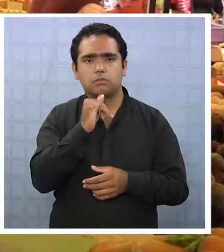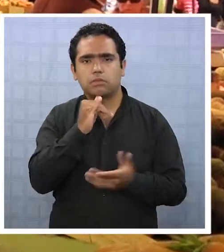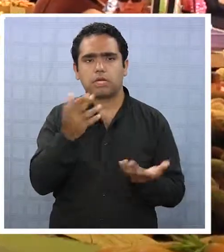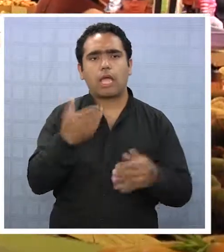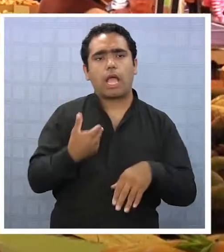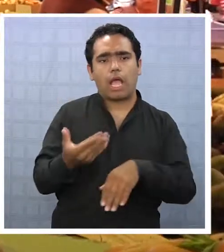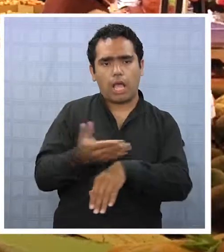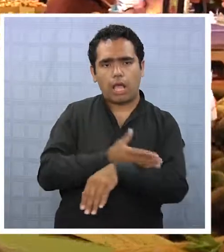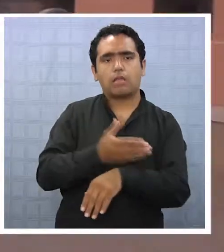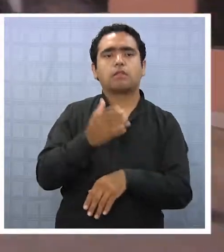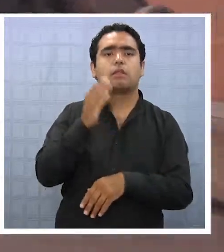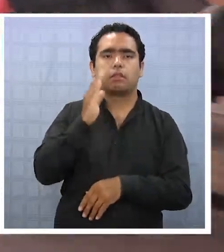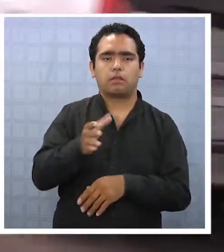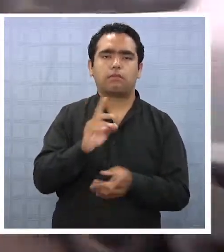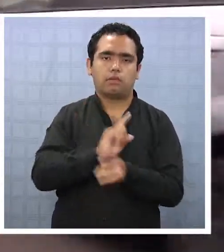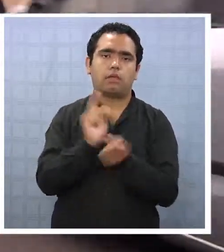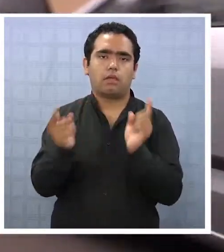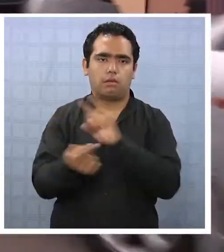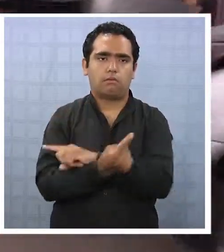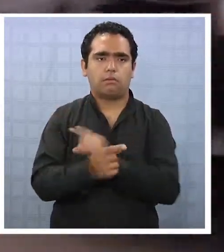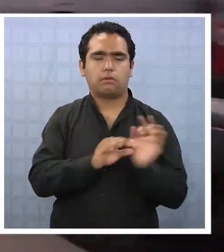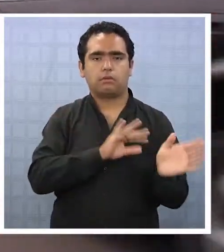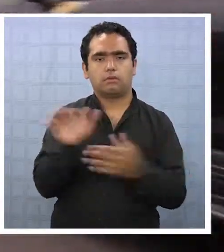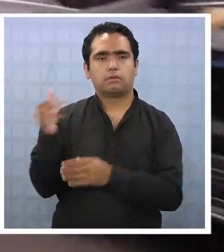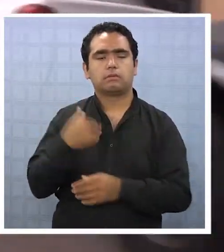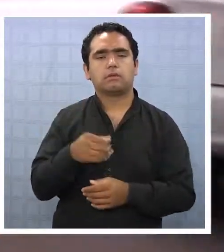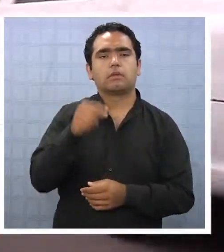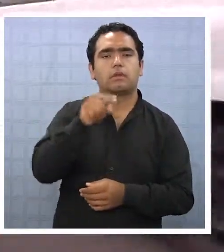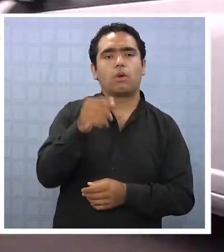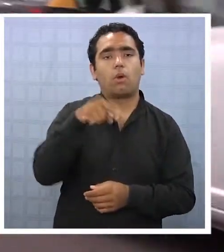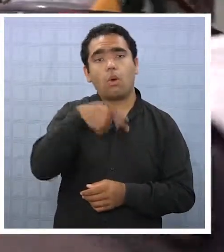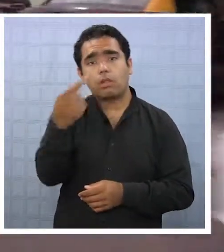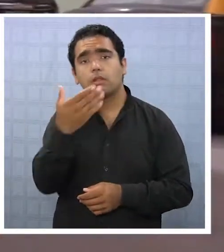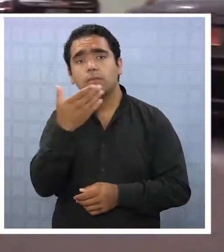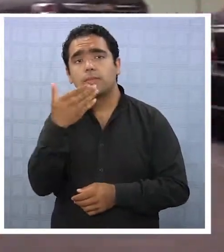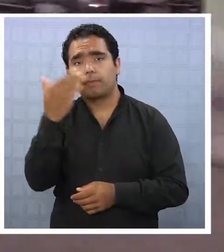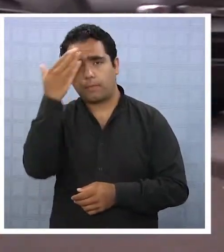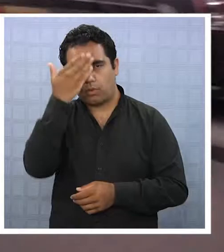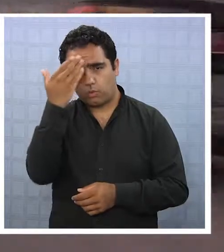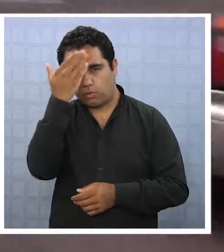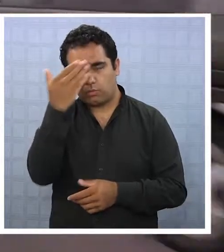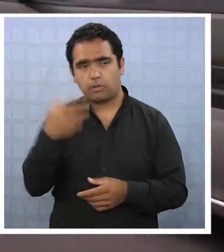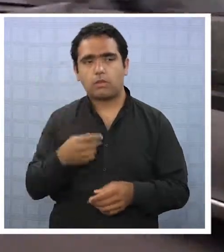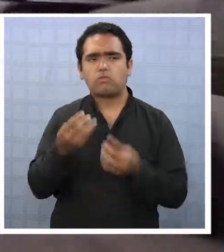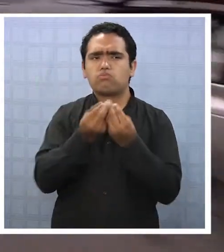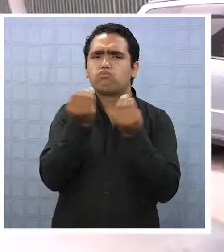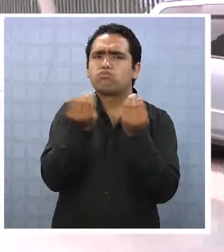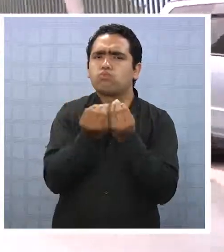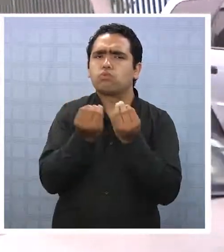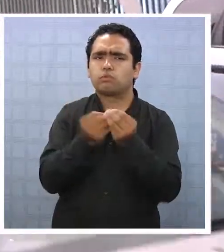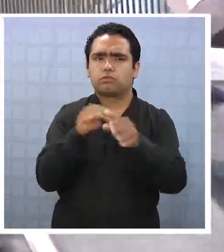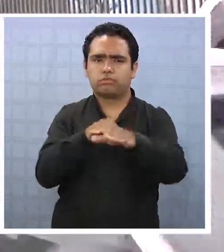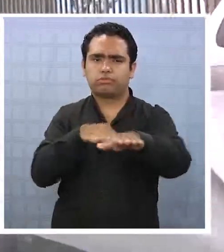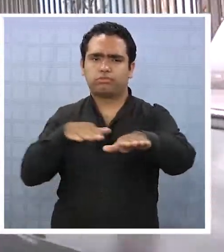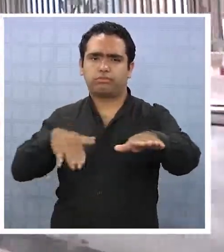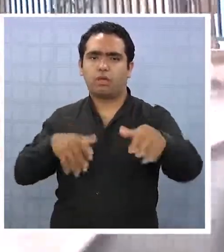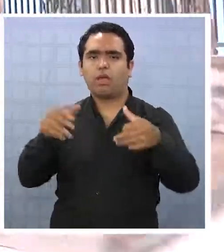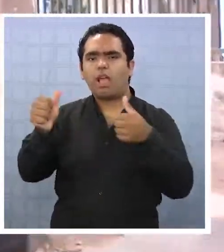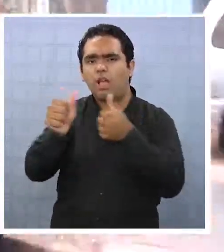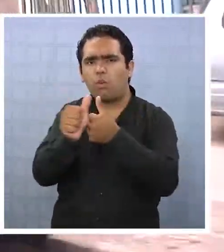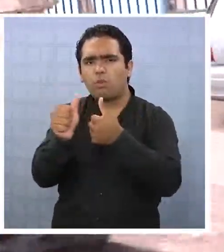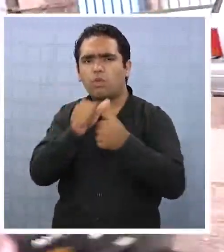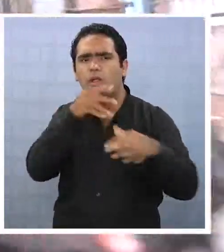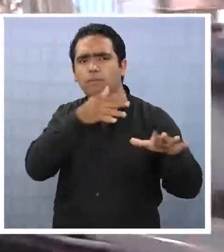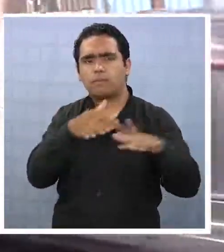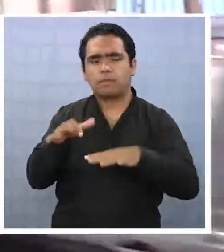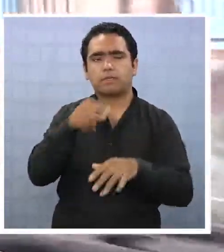posible va a haber ese cambio ya. Otra de las preocupaciones es la enorme presencia de vehículos en todo el borde costero, lo que podría